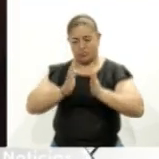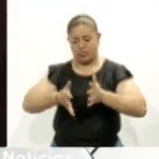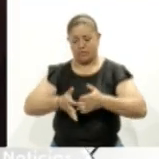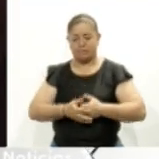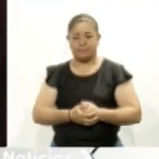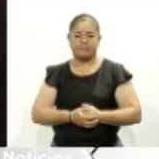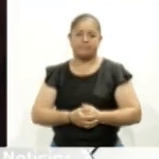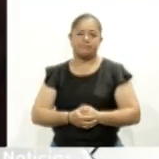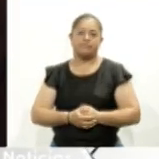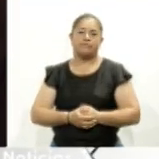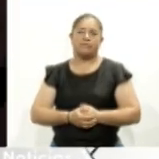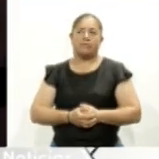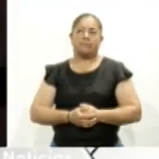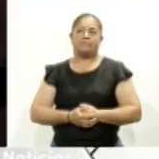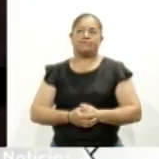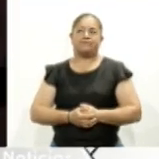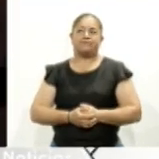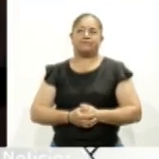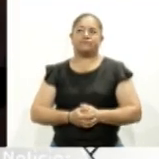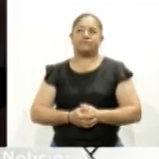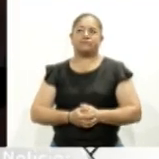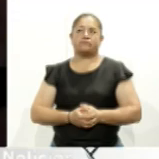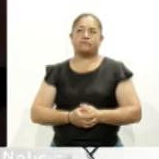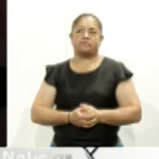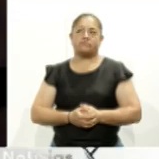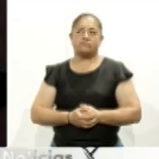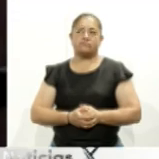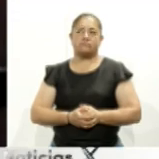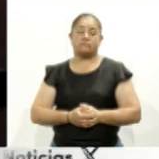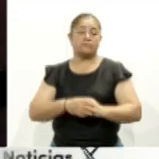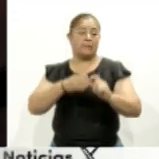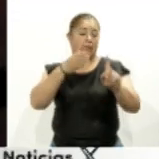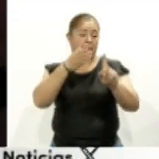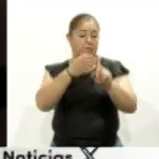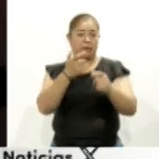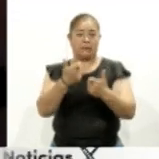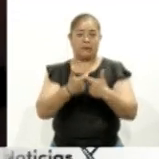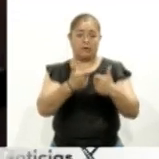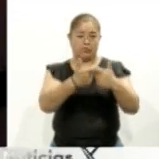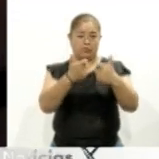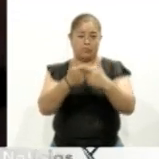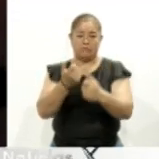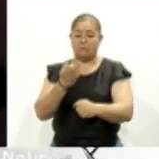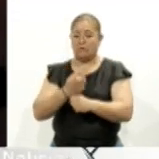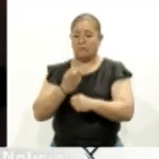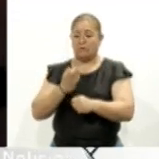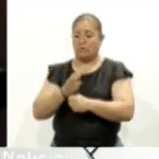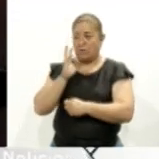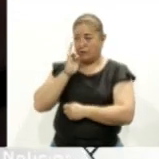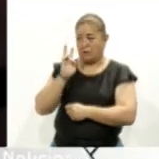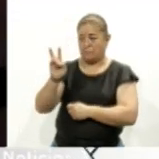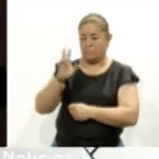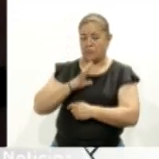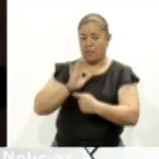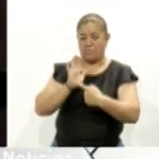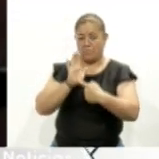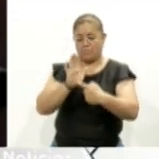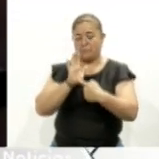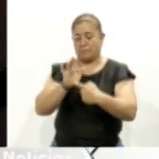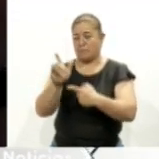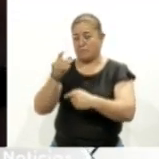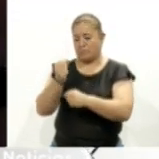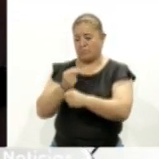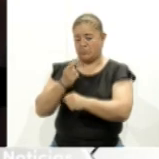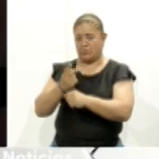¿De acuerdo a la parte económica? Acabamos de ver su presentación por parte de la Secretaría de Economía.